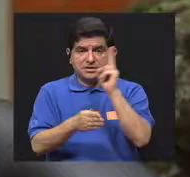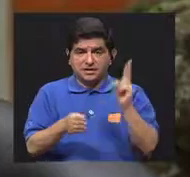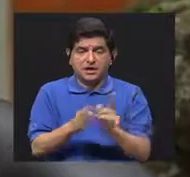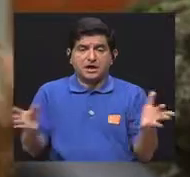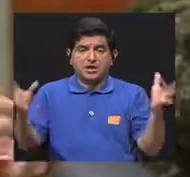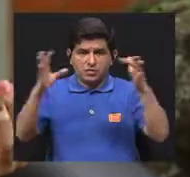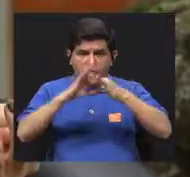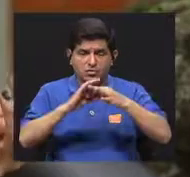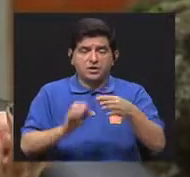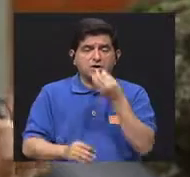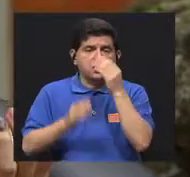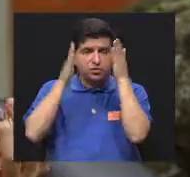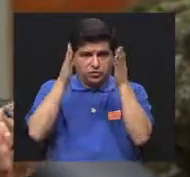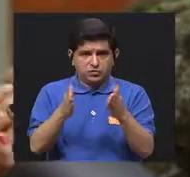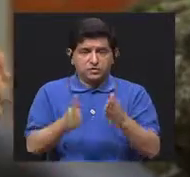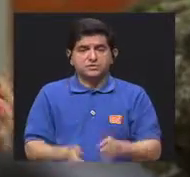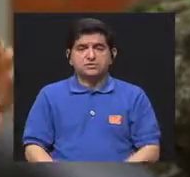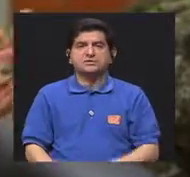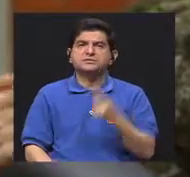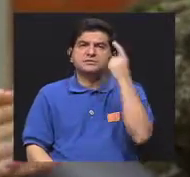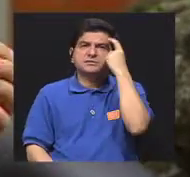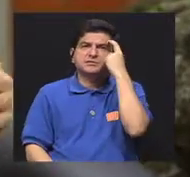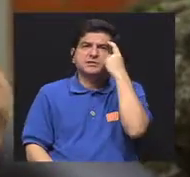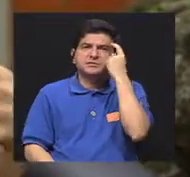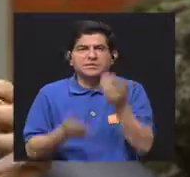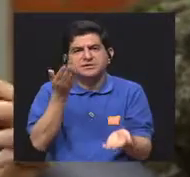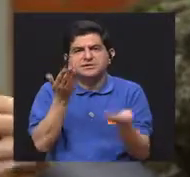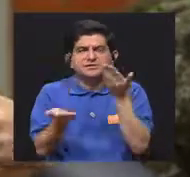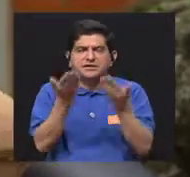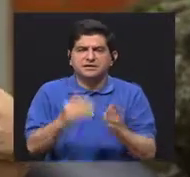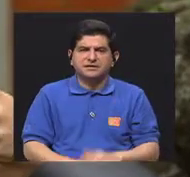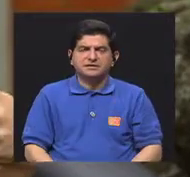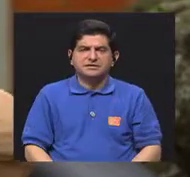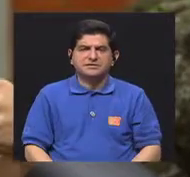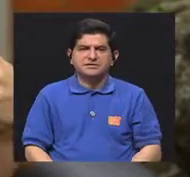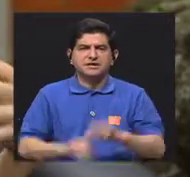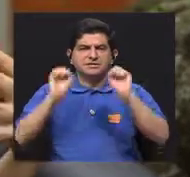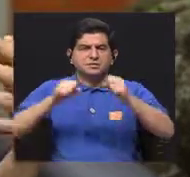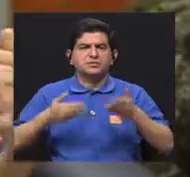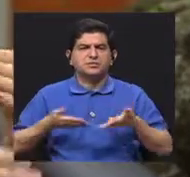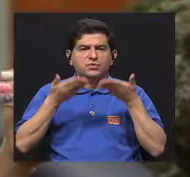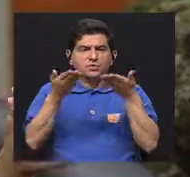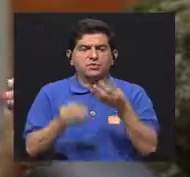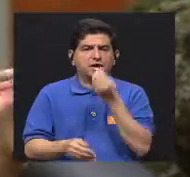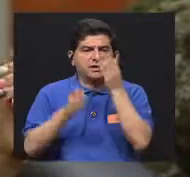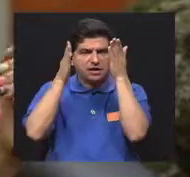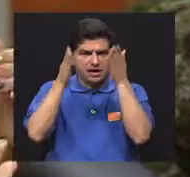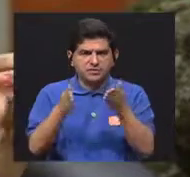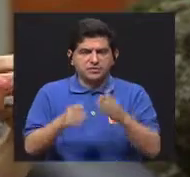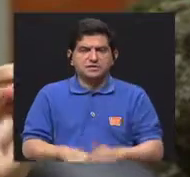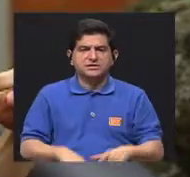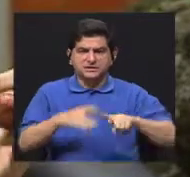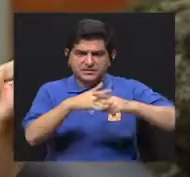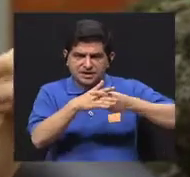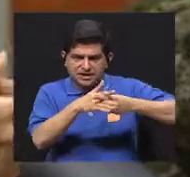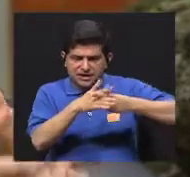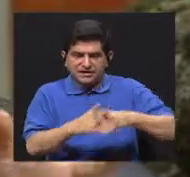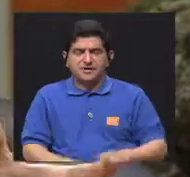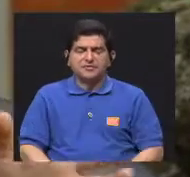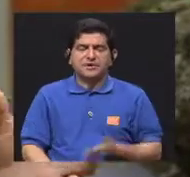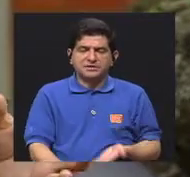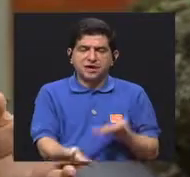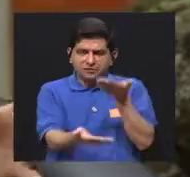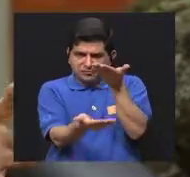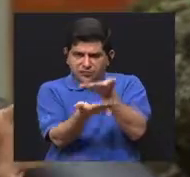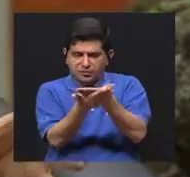utiliza en conjunto con el nutricionista. Entonces, podríamos pensar en, de alguna forma, brindarlo a las nutricionistas como una herramienta que le